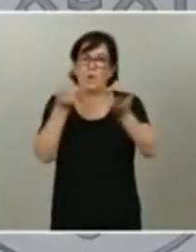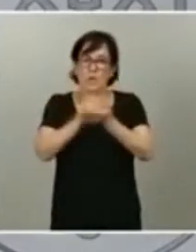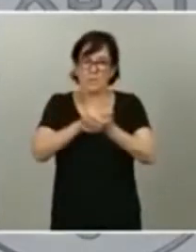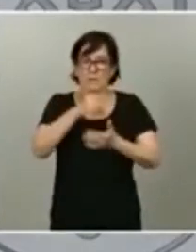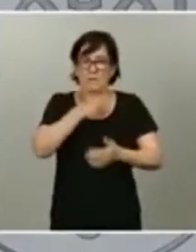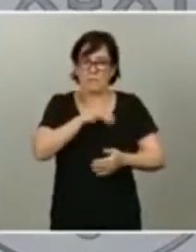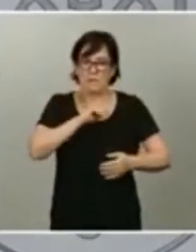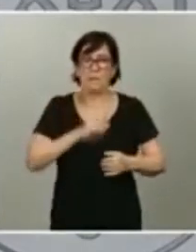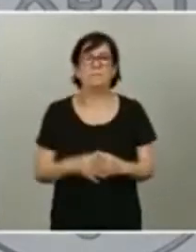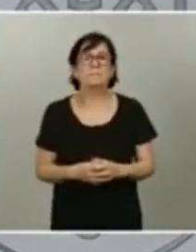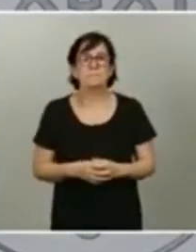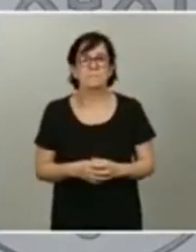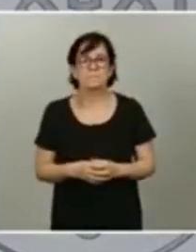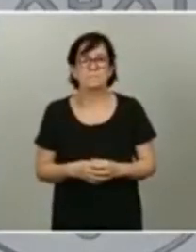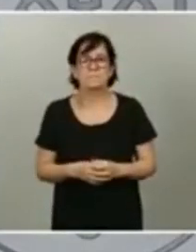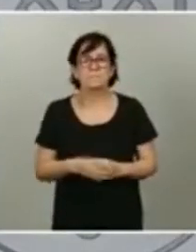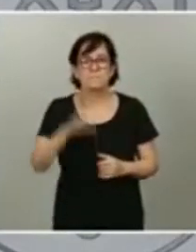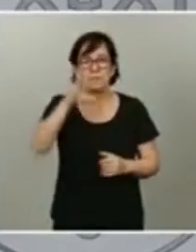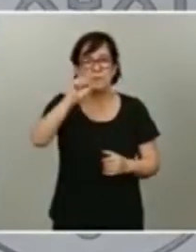Carlos